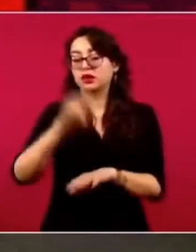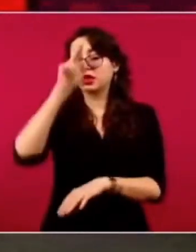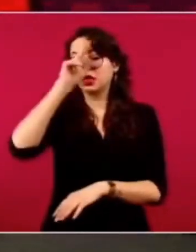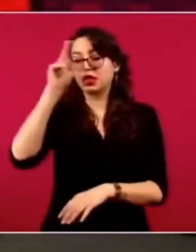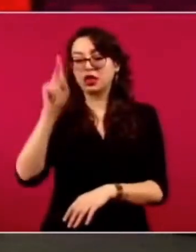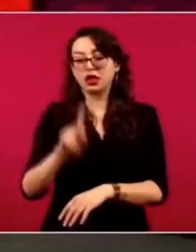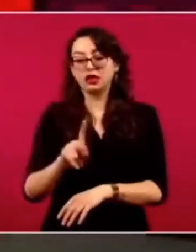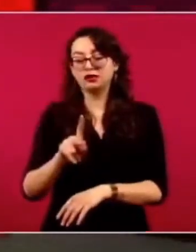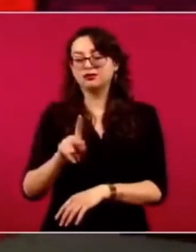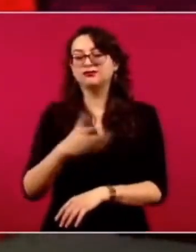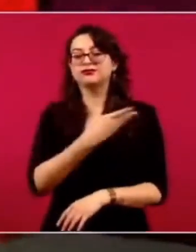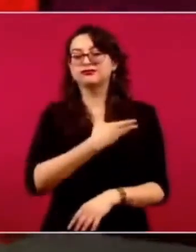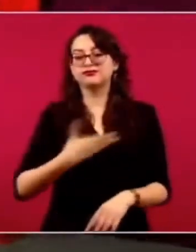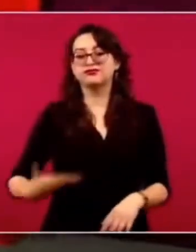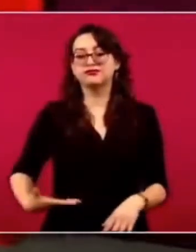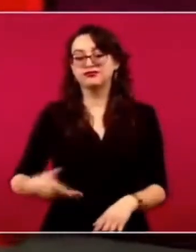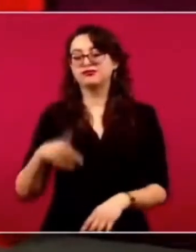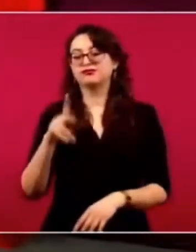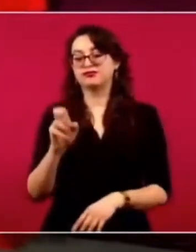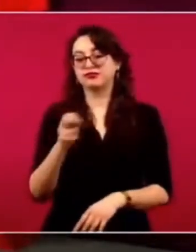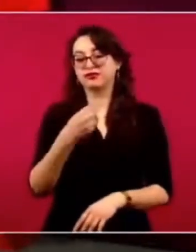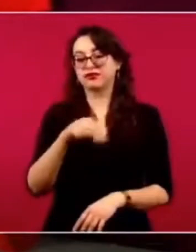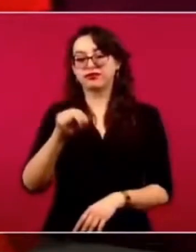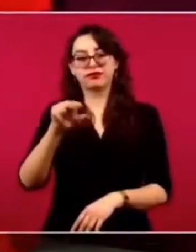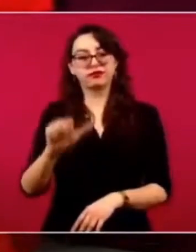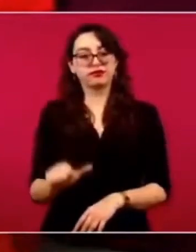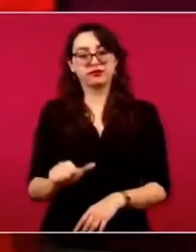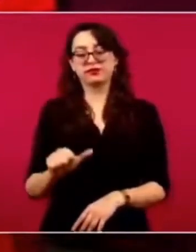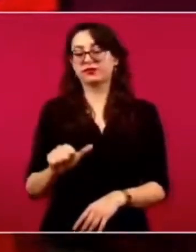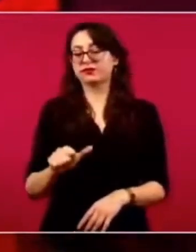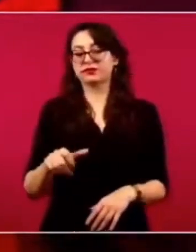todo lo de las factureras.